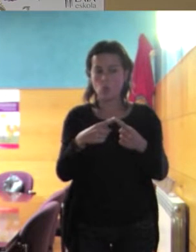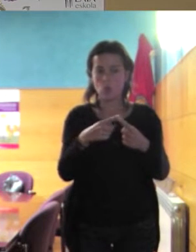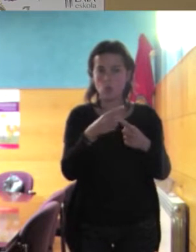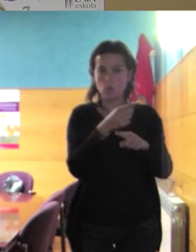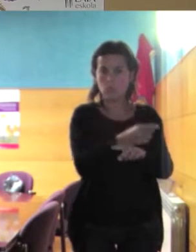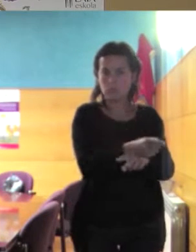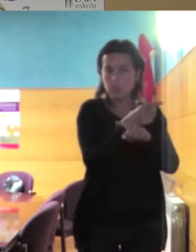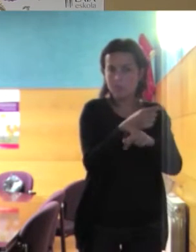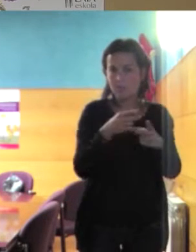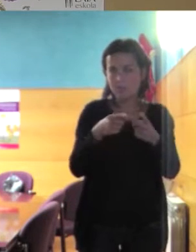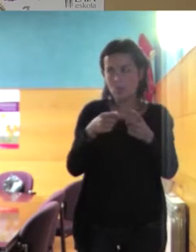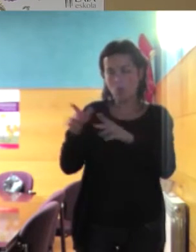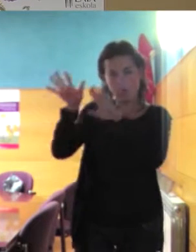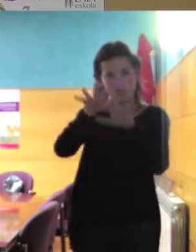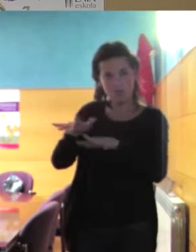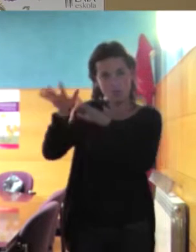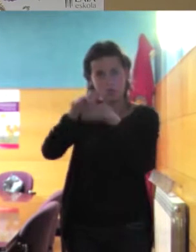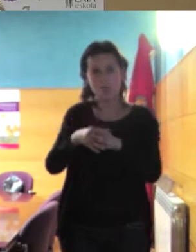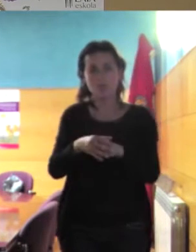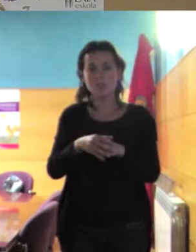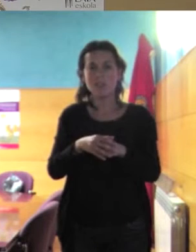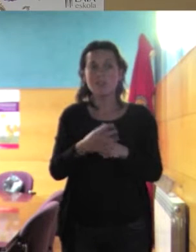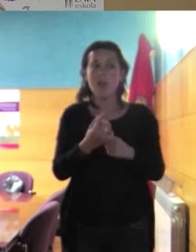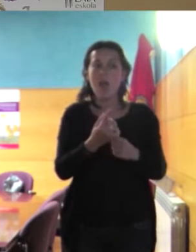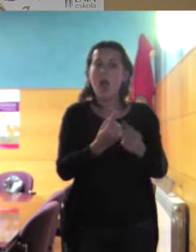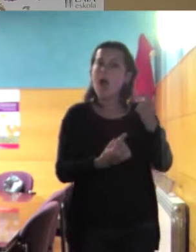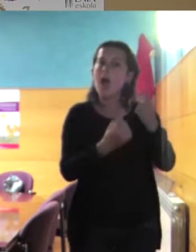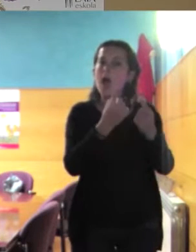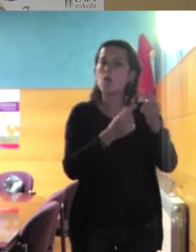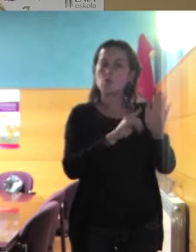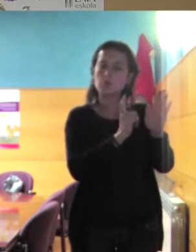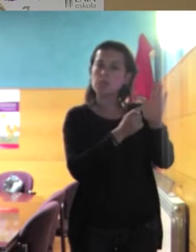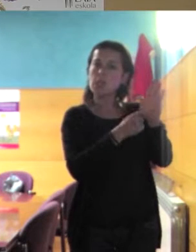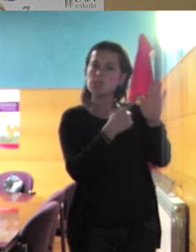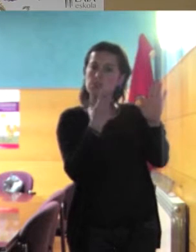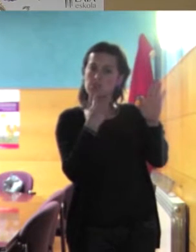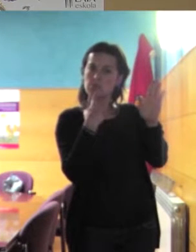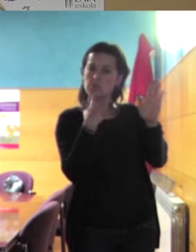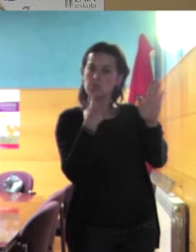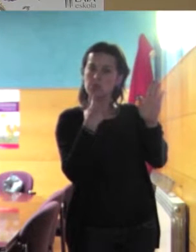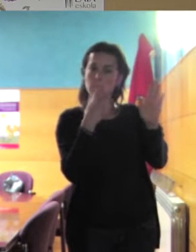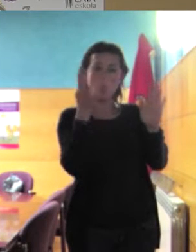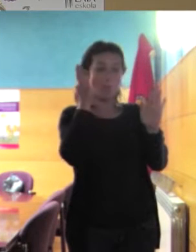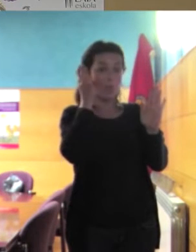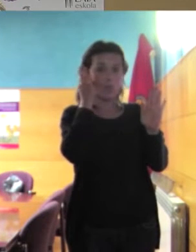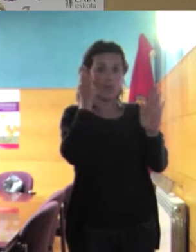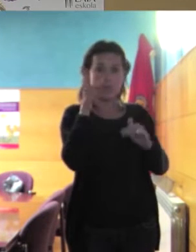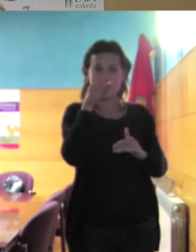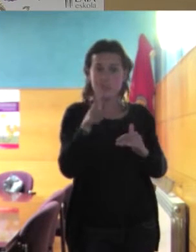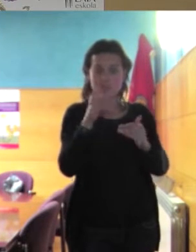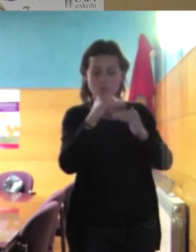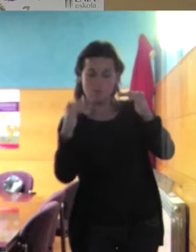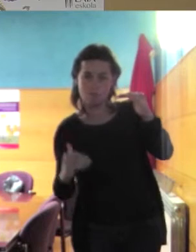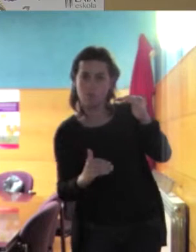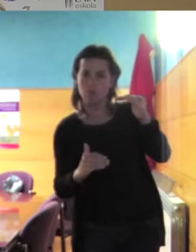seducción y ella dice hay patriarcados donde las leyes dicen que las mujeres tienen menos derechos y hay una